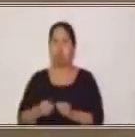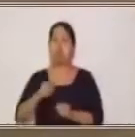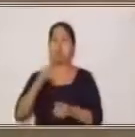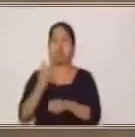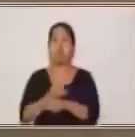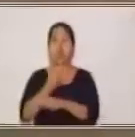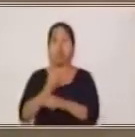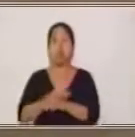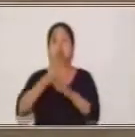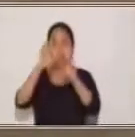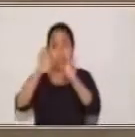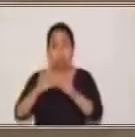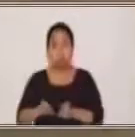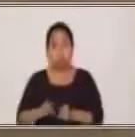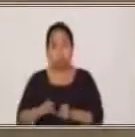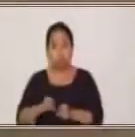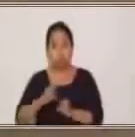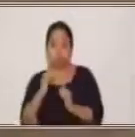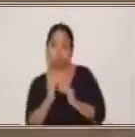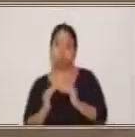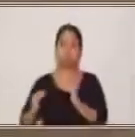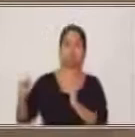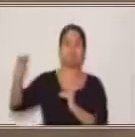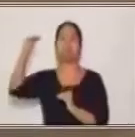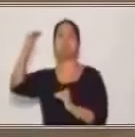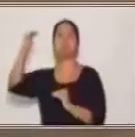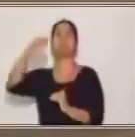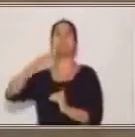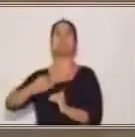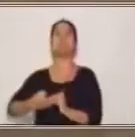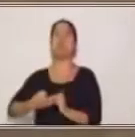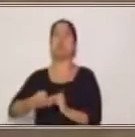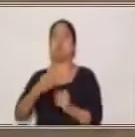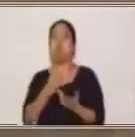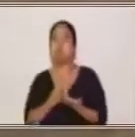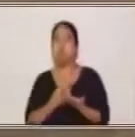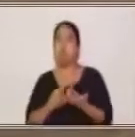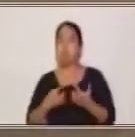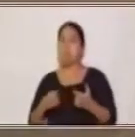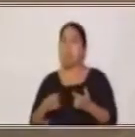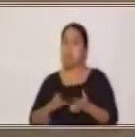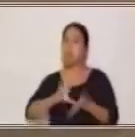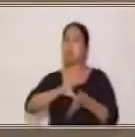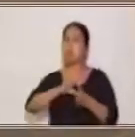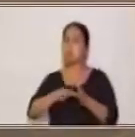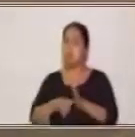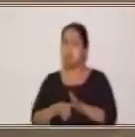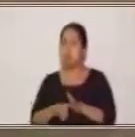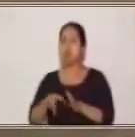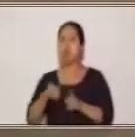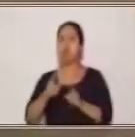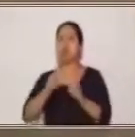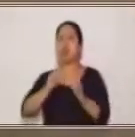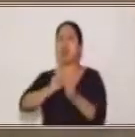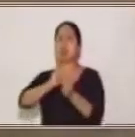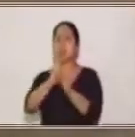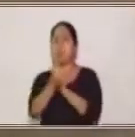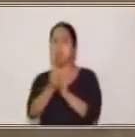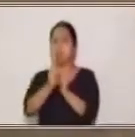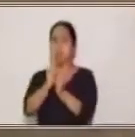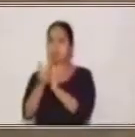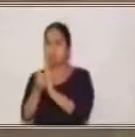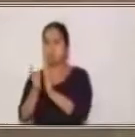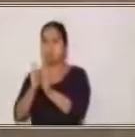que ocupaban cargos importantes, el vos. Sin embargo, fue dándose, o se fue perdiendo esta línea de respeto,